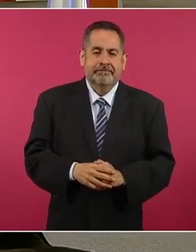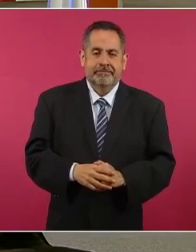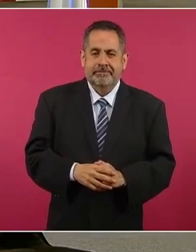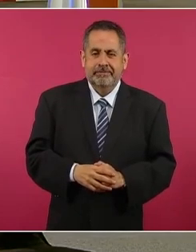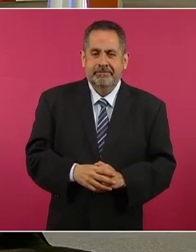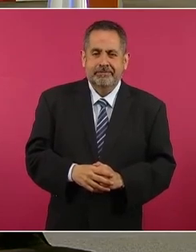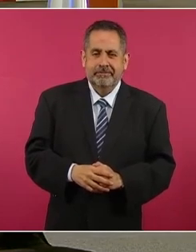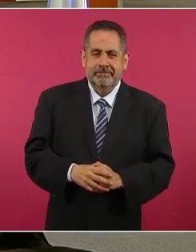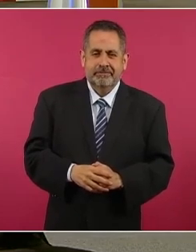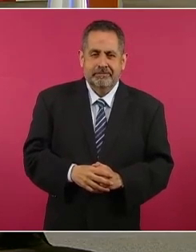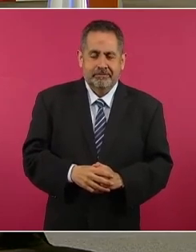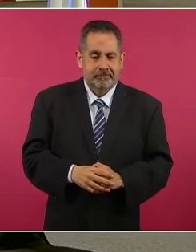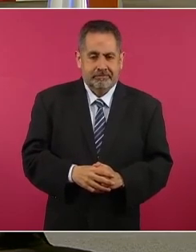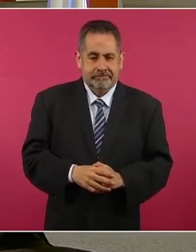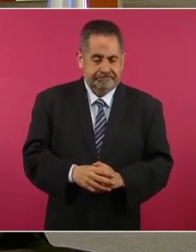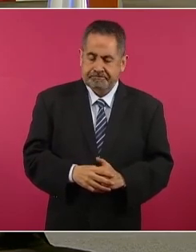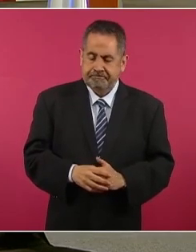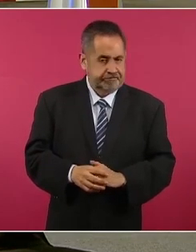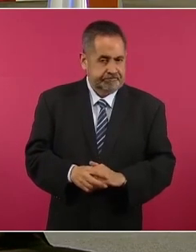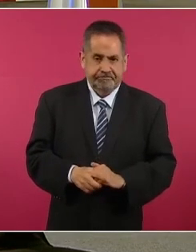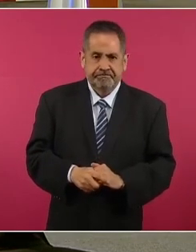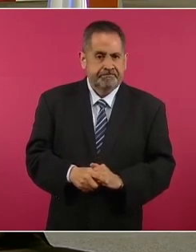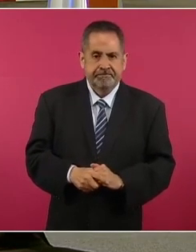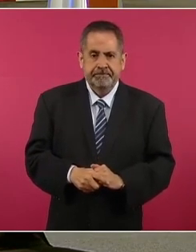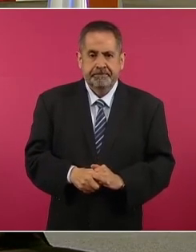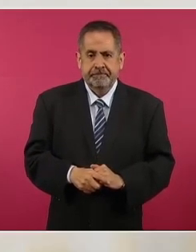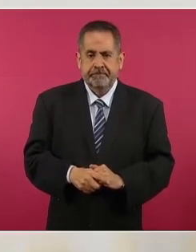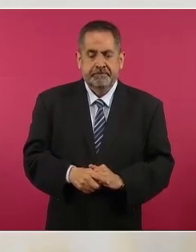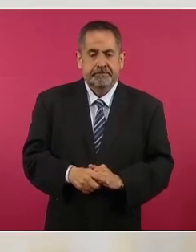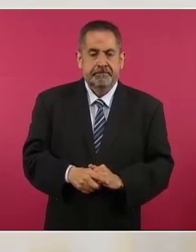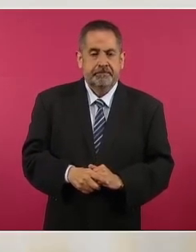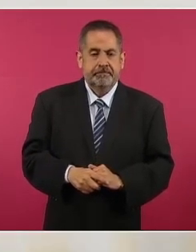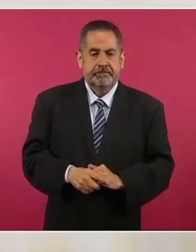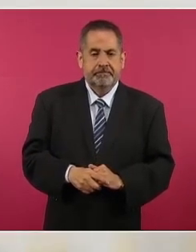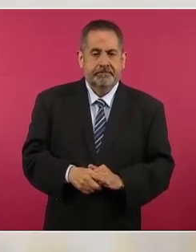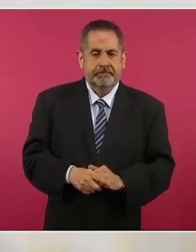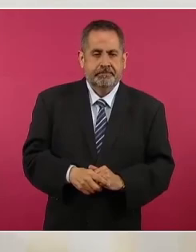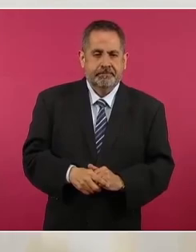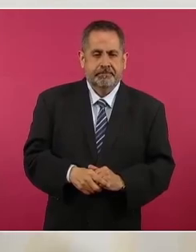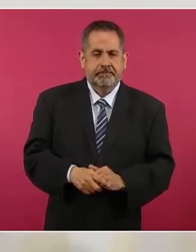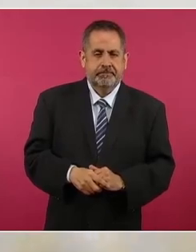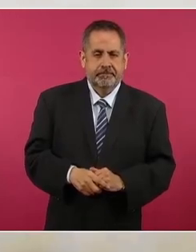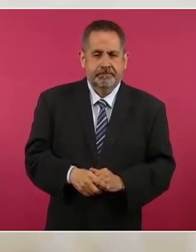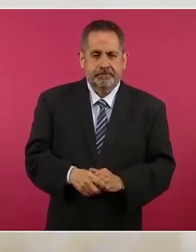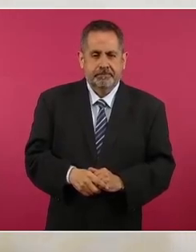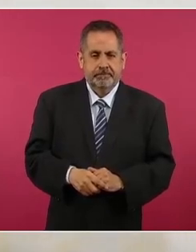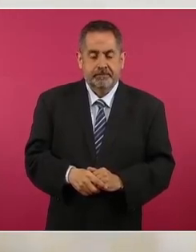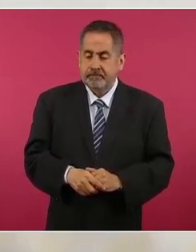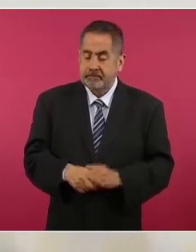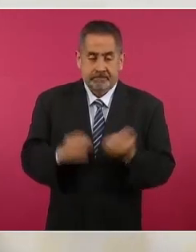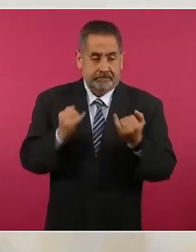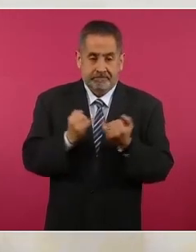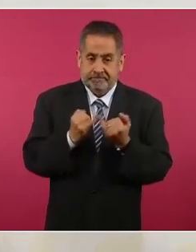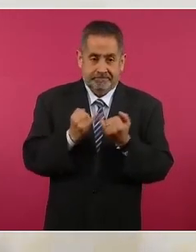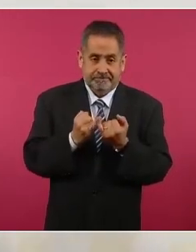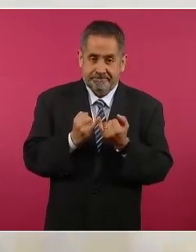No, la verdad, no somos